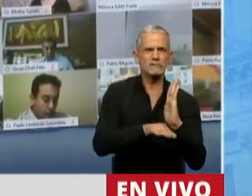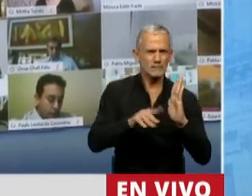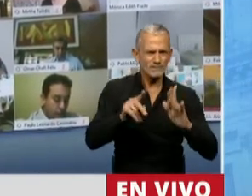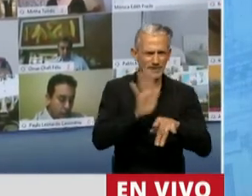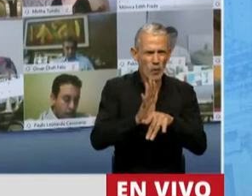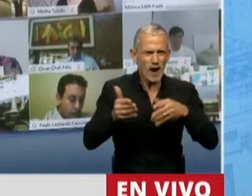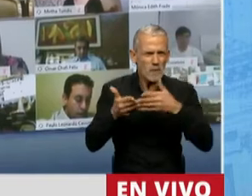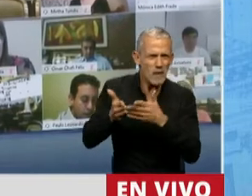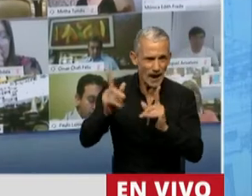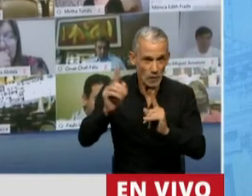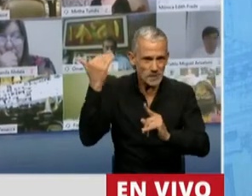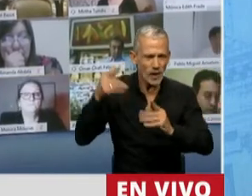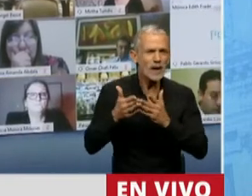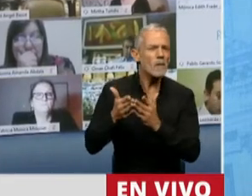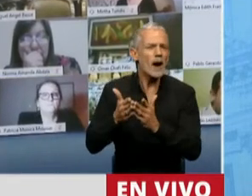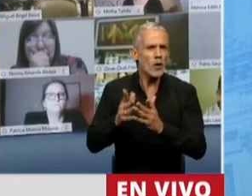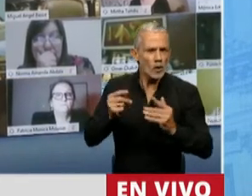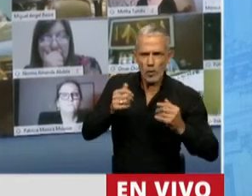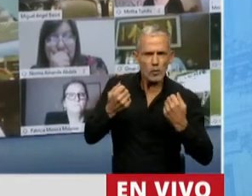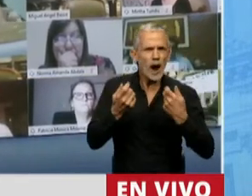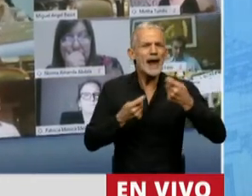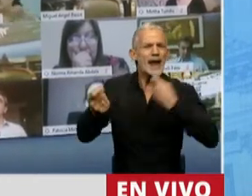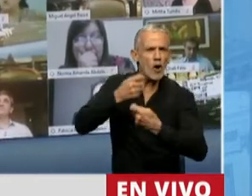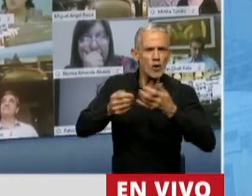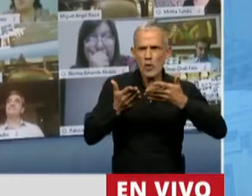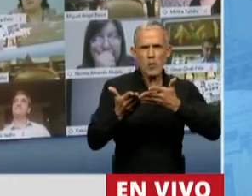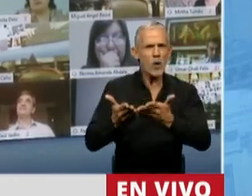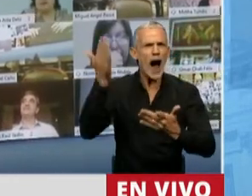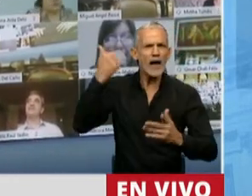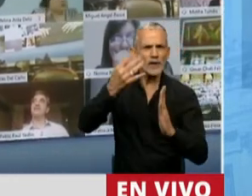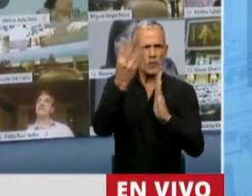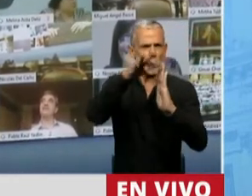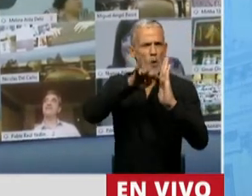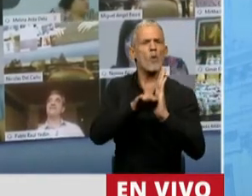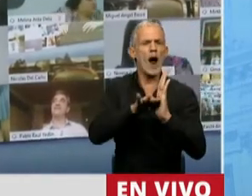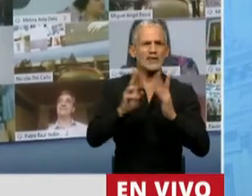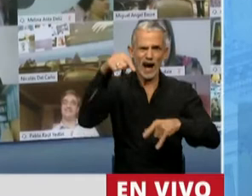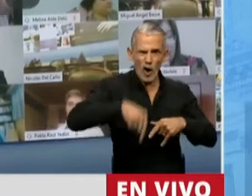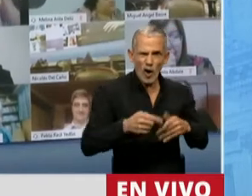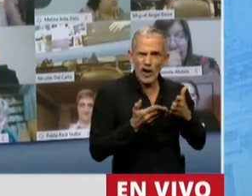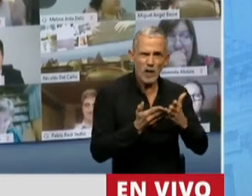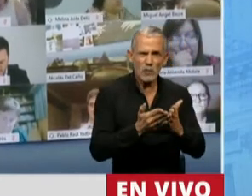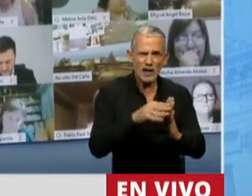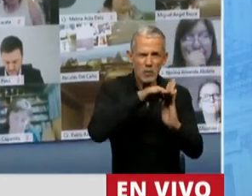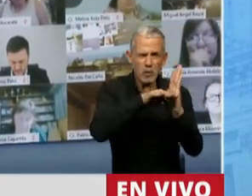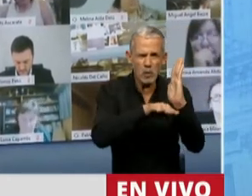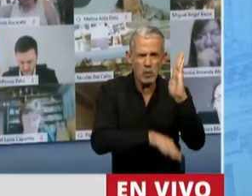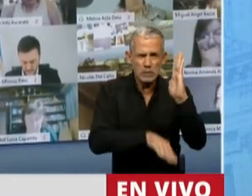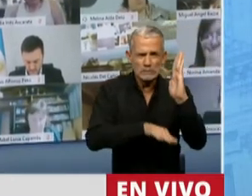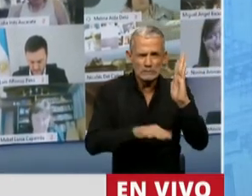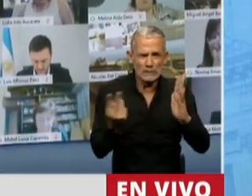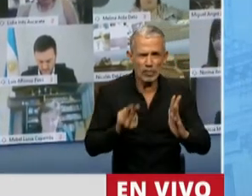fuimos la cuarta marina mercante del mundo en buques, hoy somos una marina mercante insignificante.